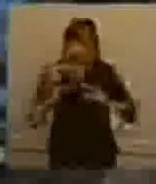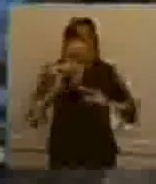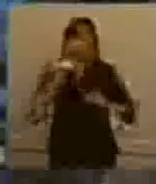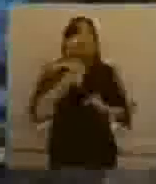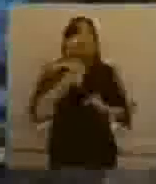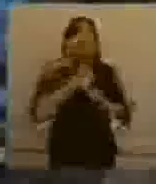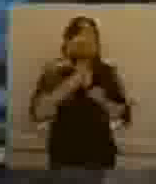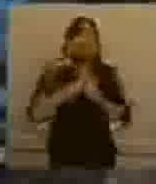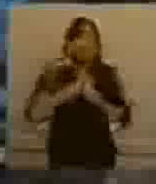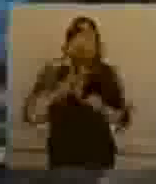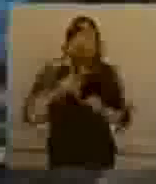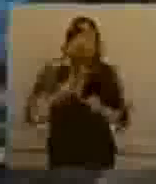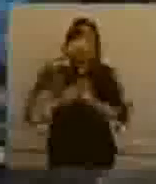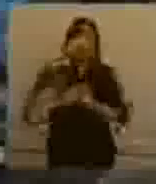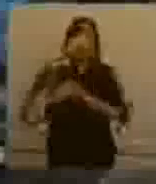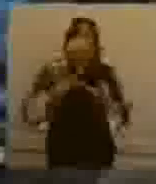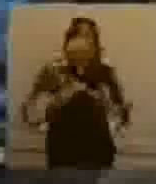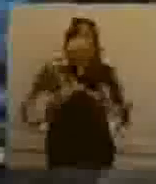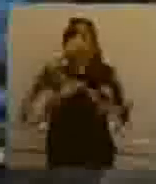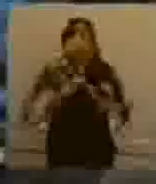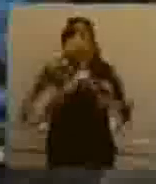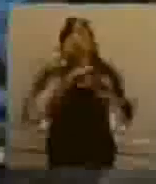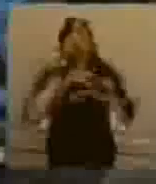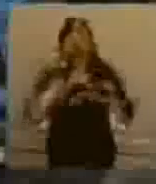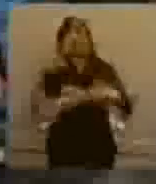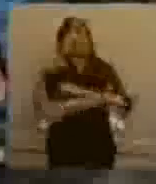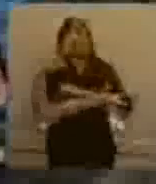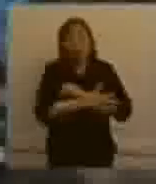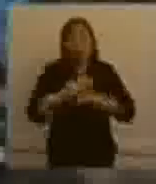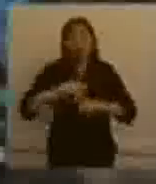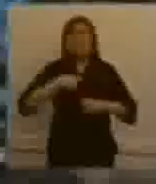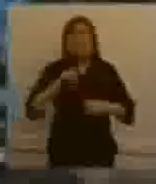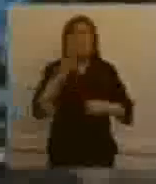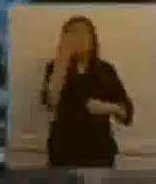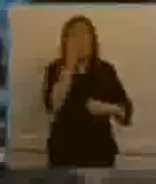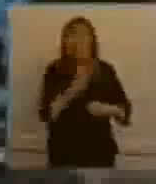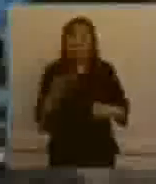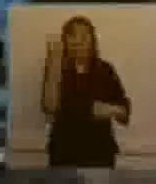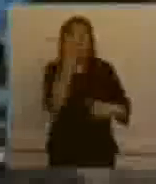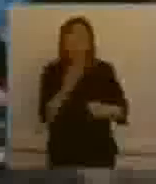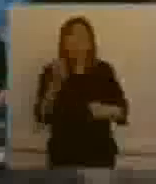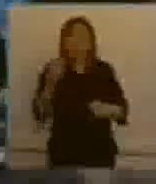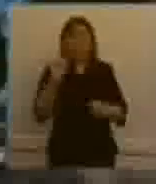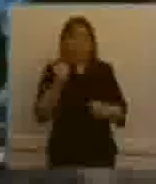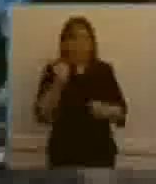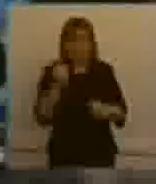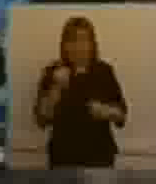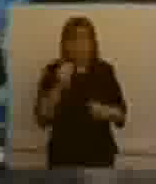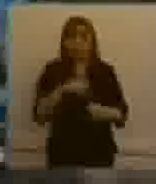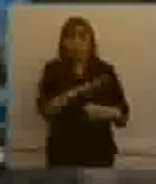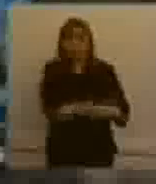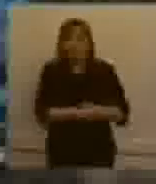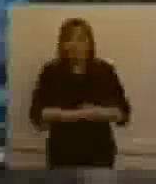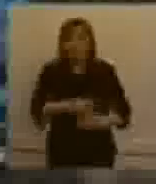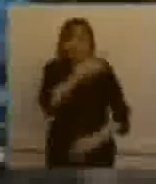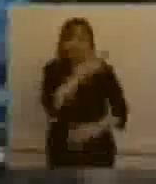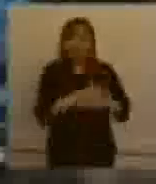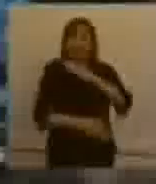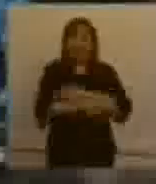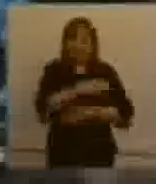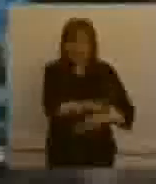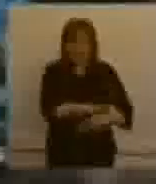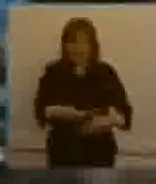trabajo o aún teniéndolos están en situación precaria, 440 pesos. En el caso de los chicos discapacitados, de los niños